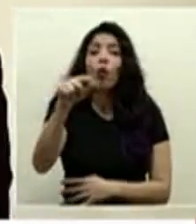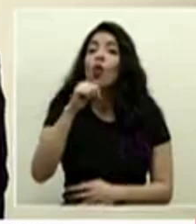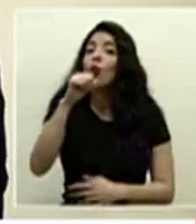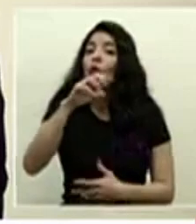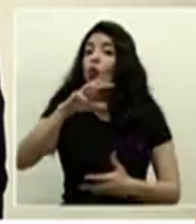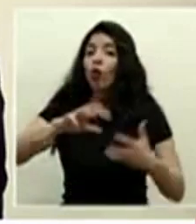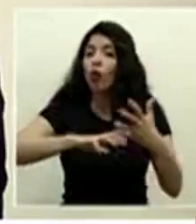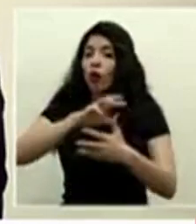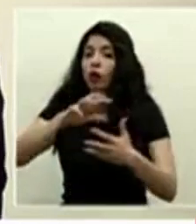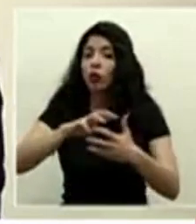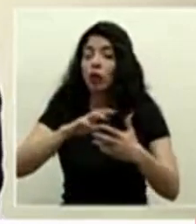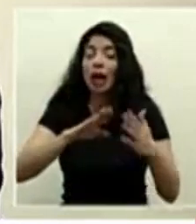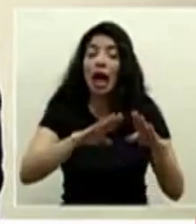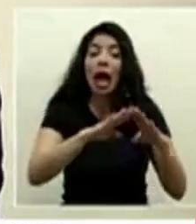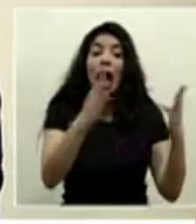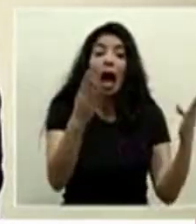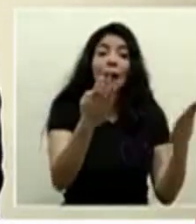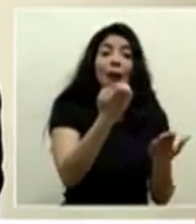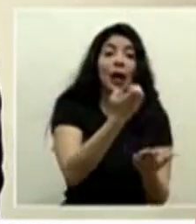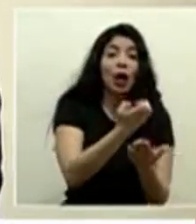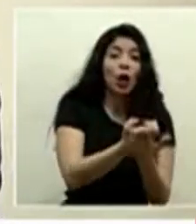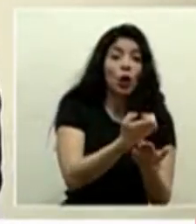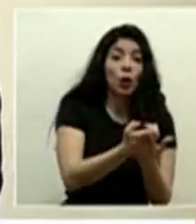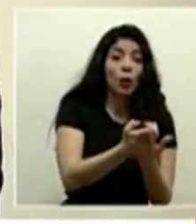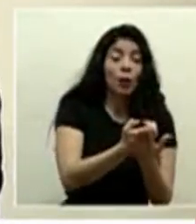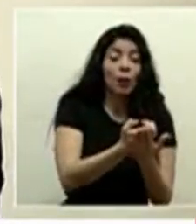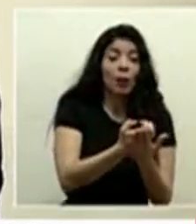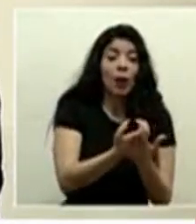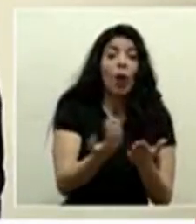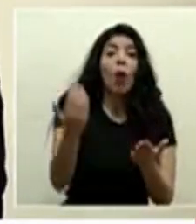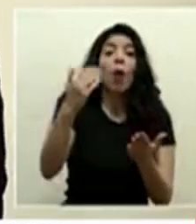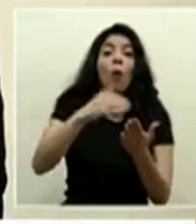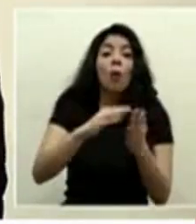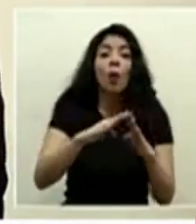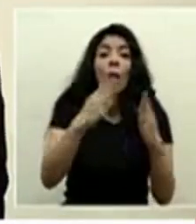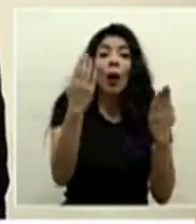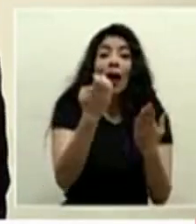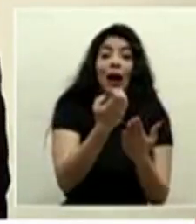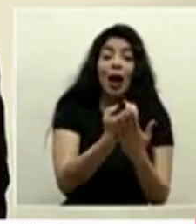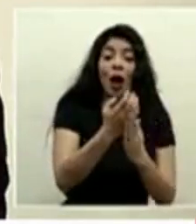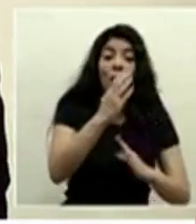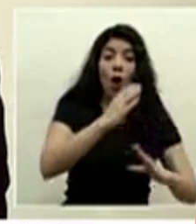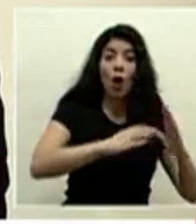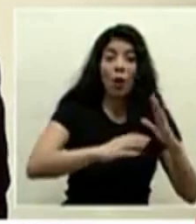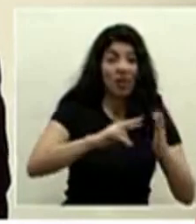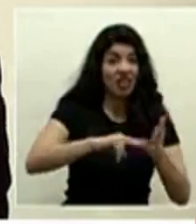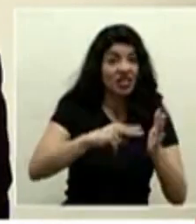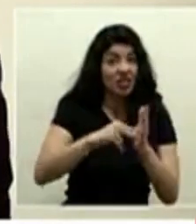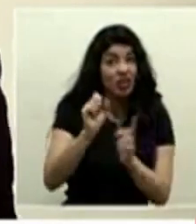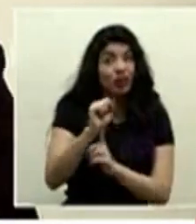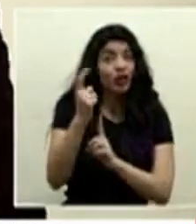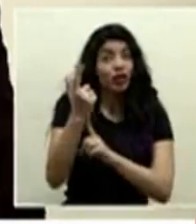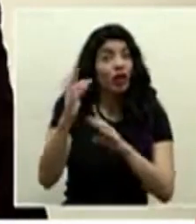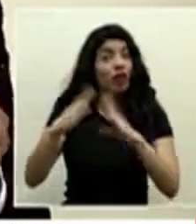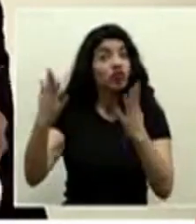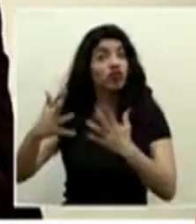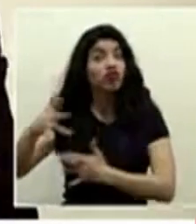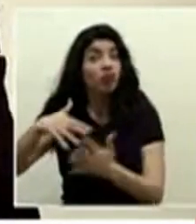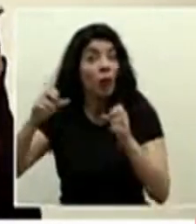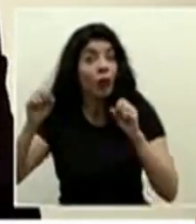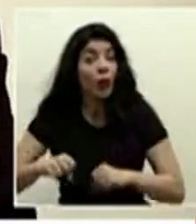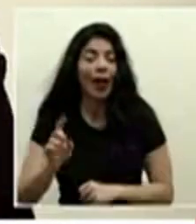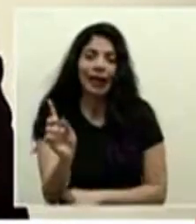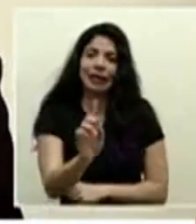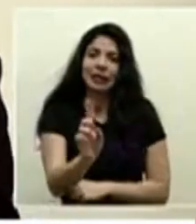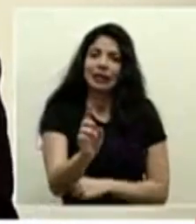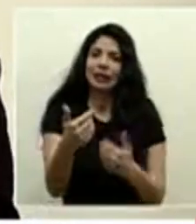la apertura económica la apertura o la reapertura económica comercial con una reapertura social porque la gente piensa que como ya